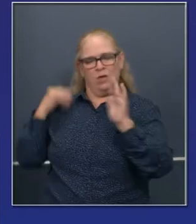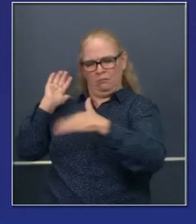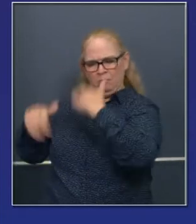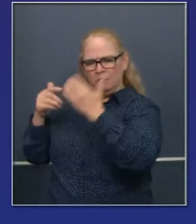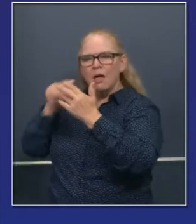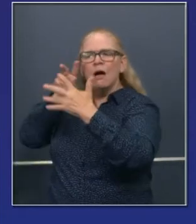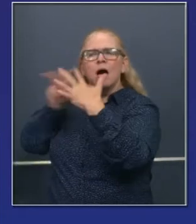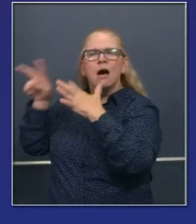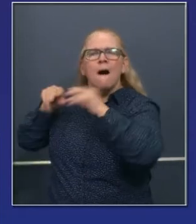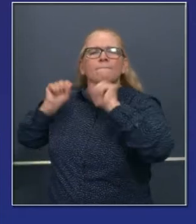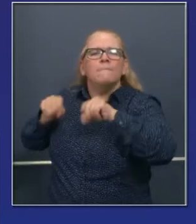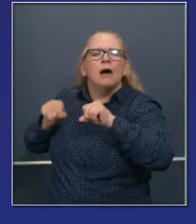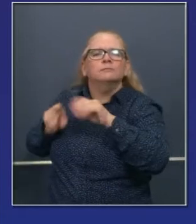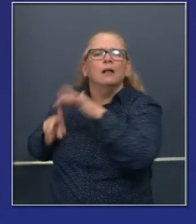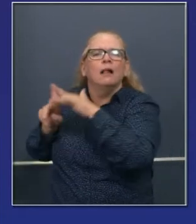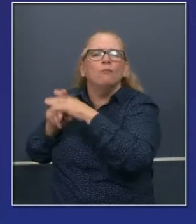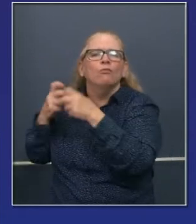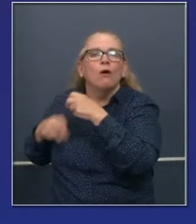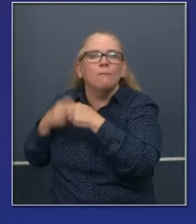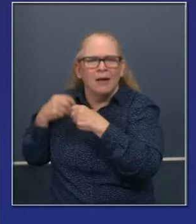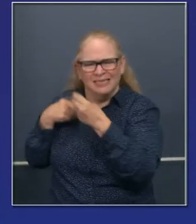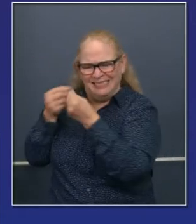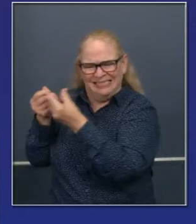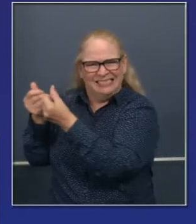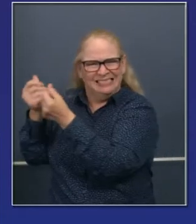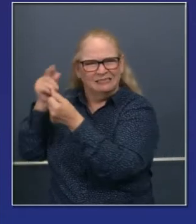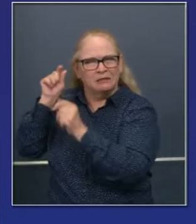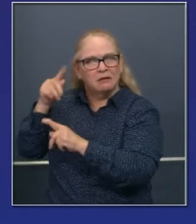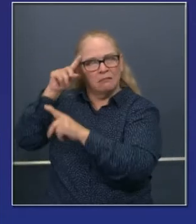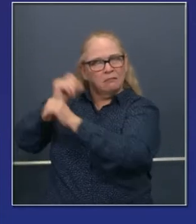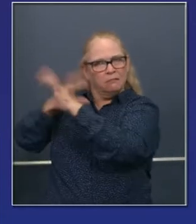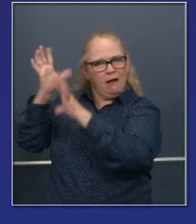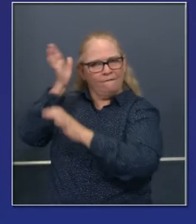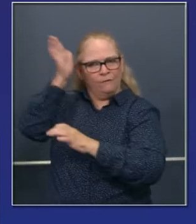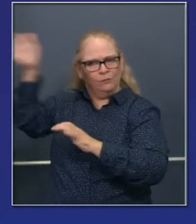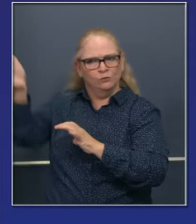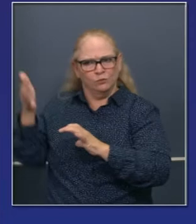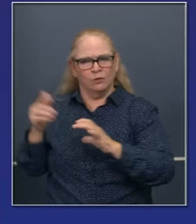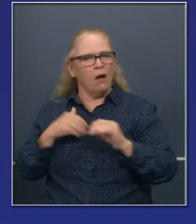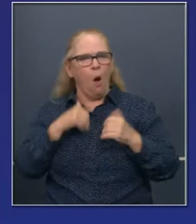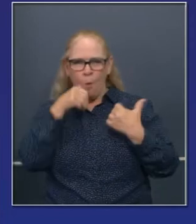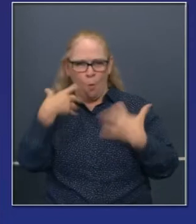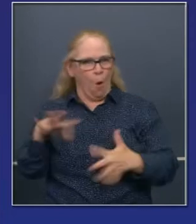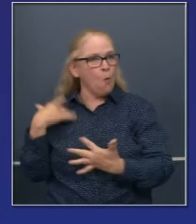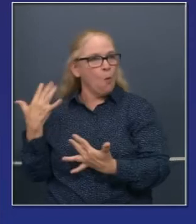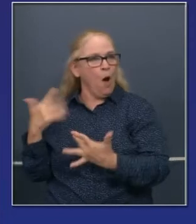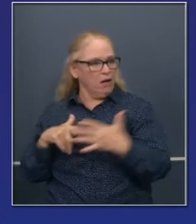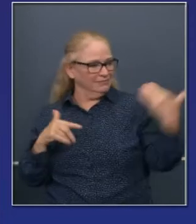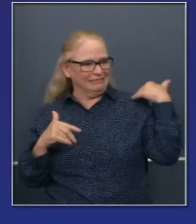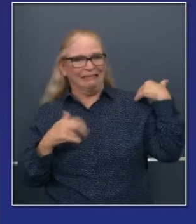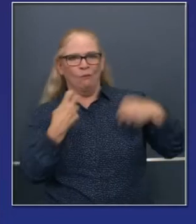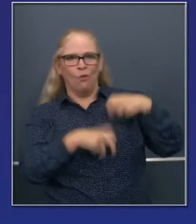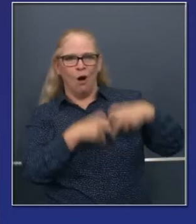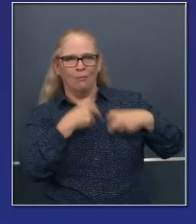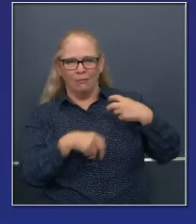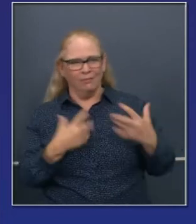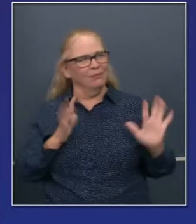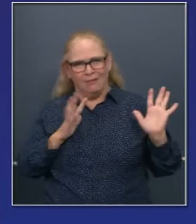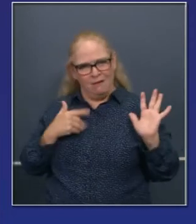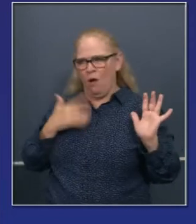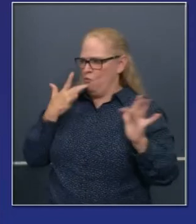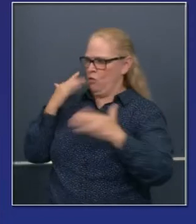innovación digital. Hemos creado una banda de personas comprometidas con la causa de la innovación y del espíritu